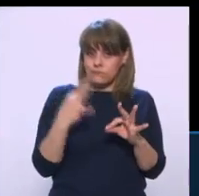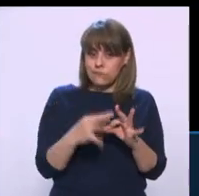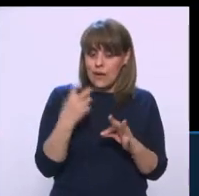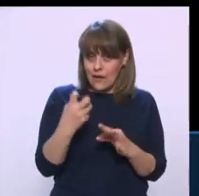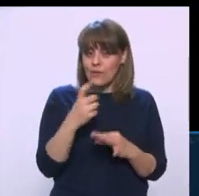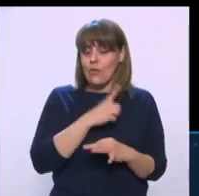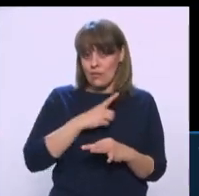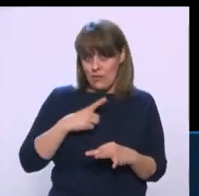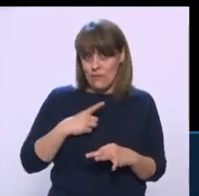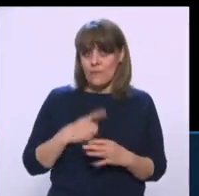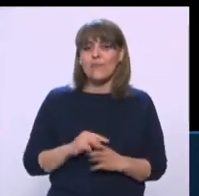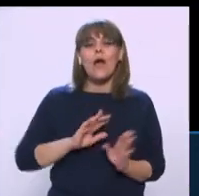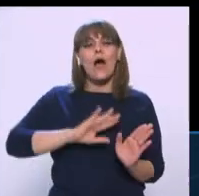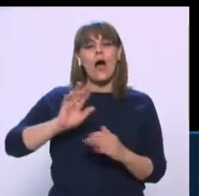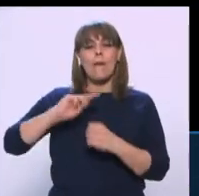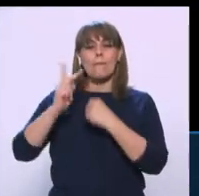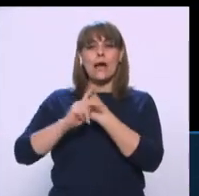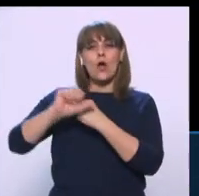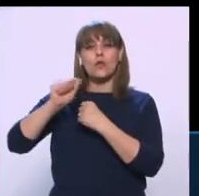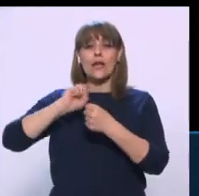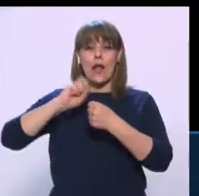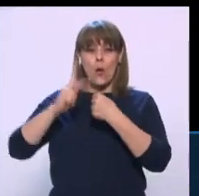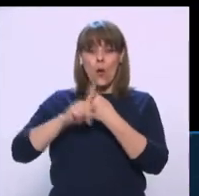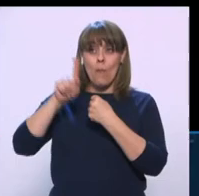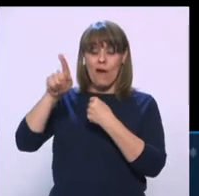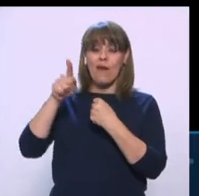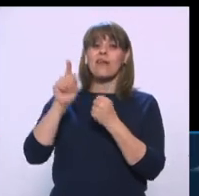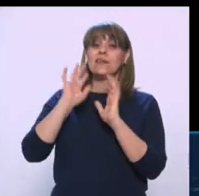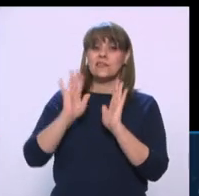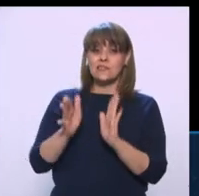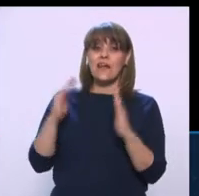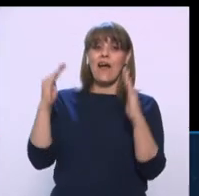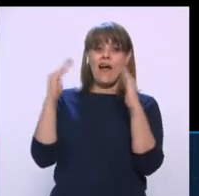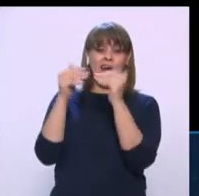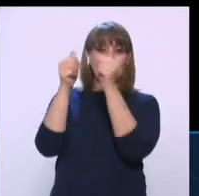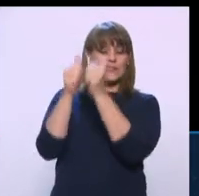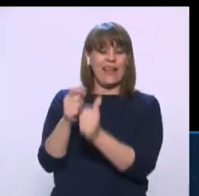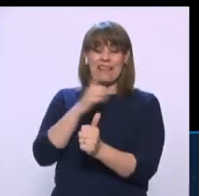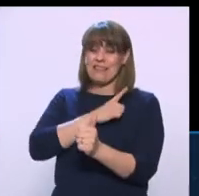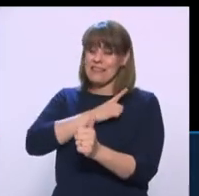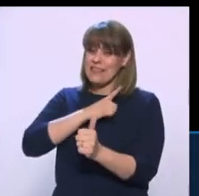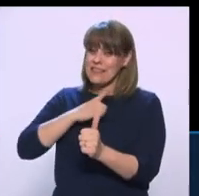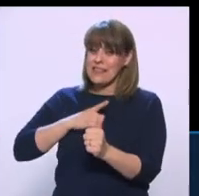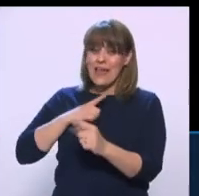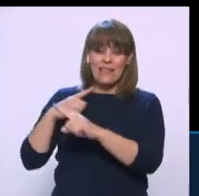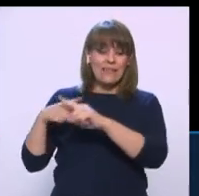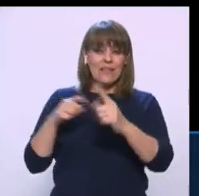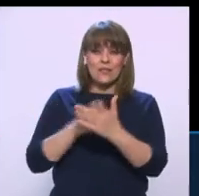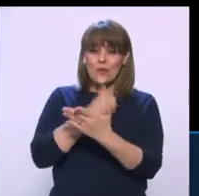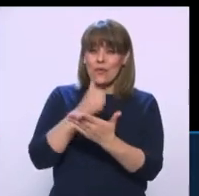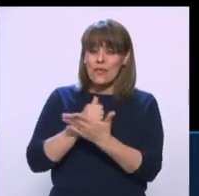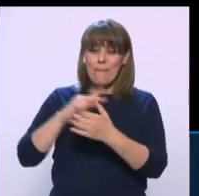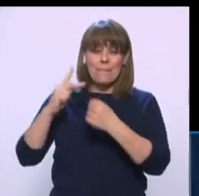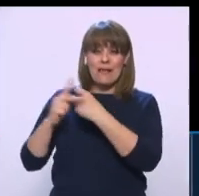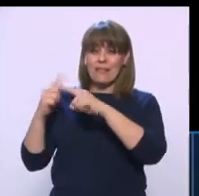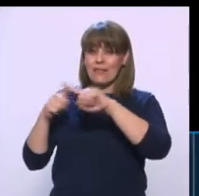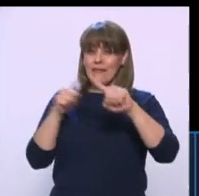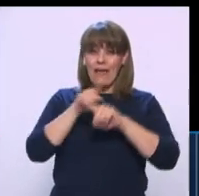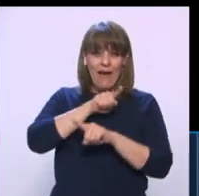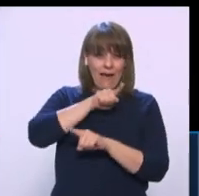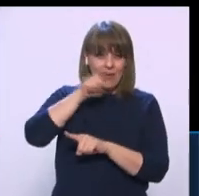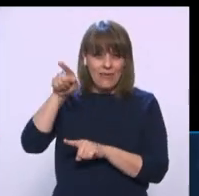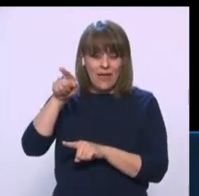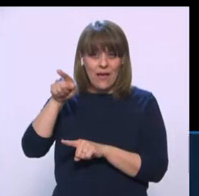está sucediendo en otras naciones, en Europa ya tenemos toques de queda en varias ciudades, en distintos países. Está totalmente